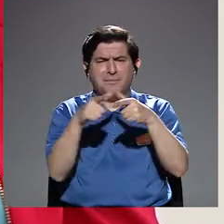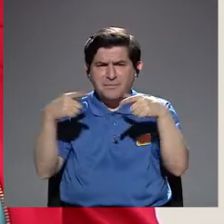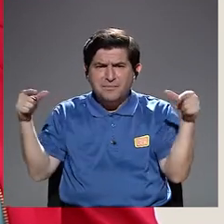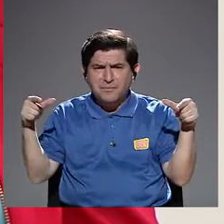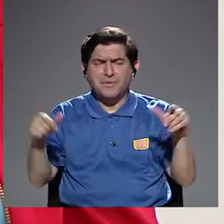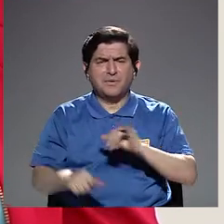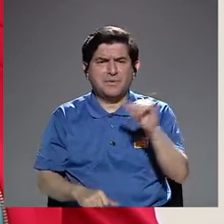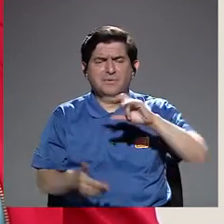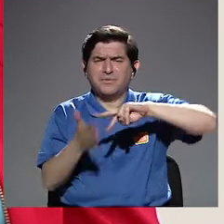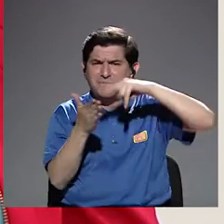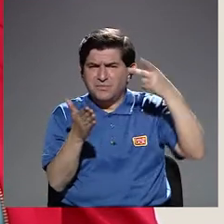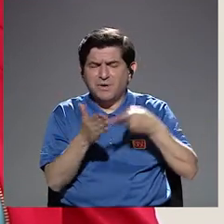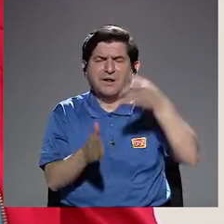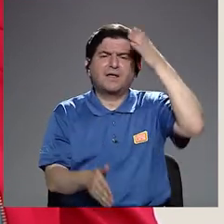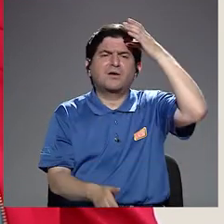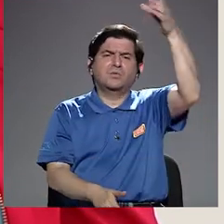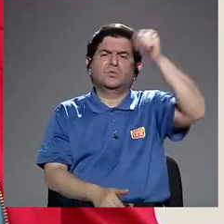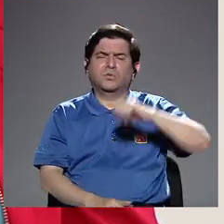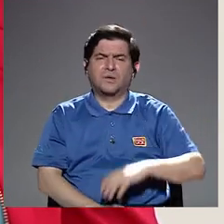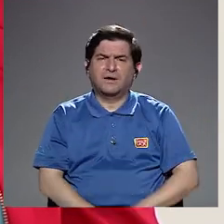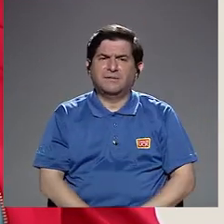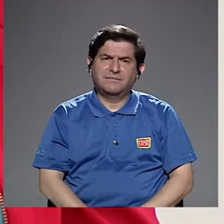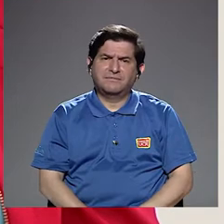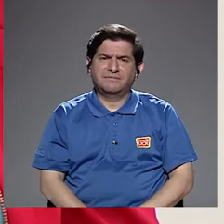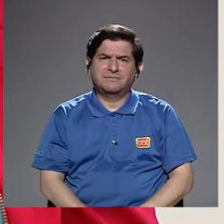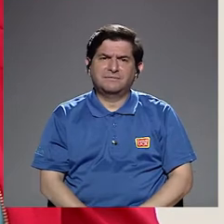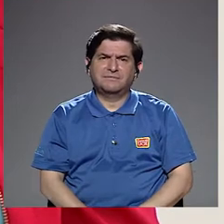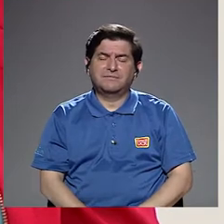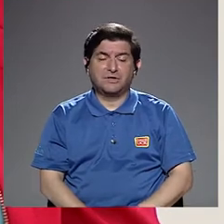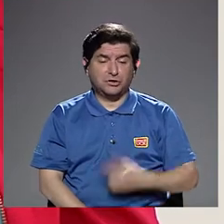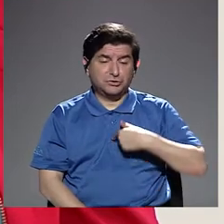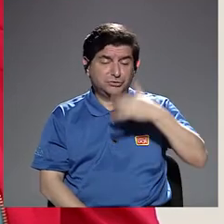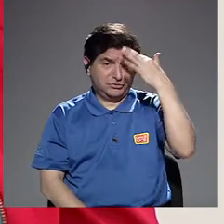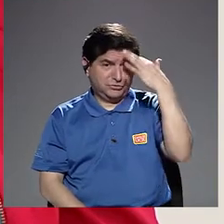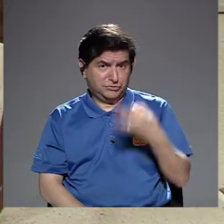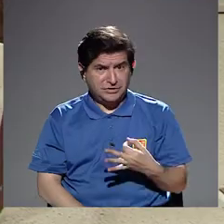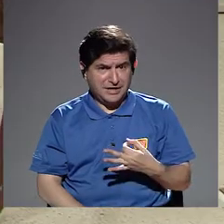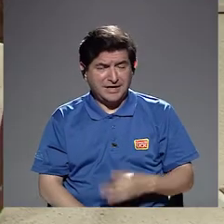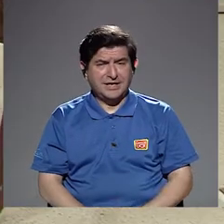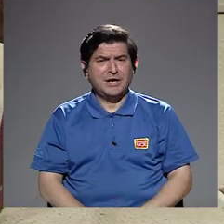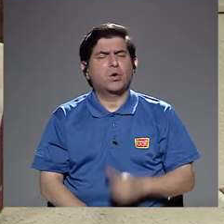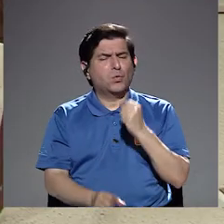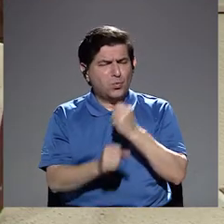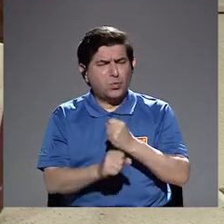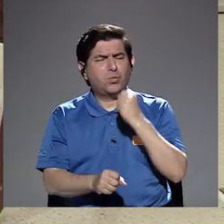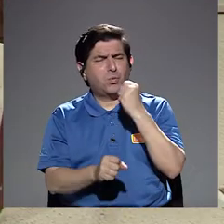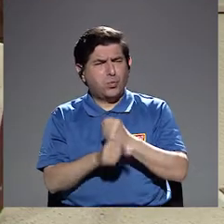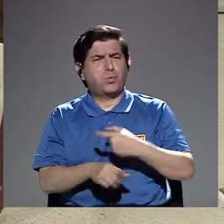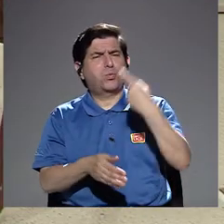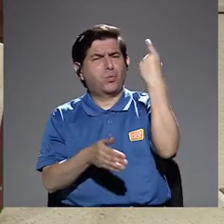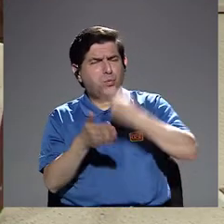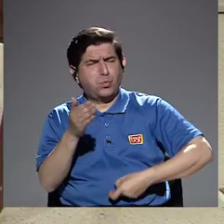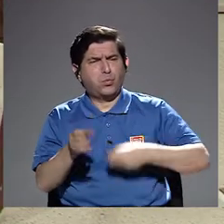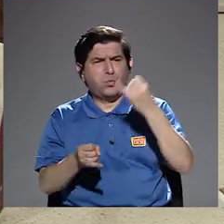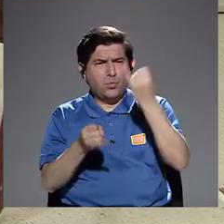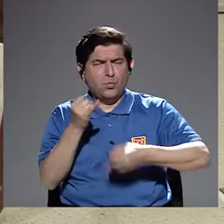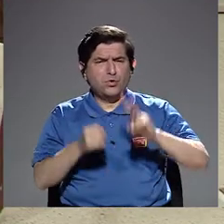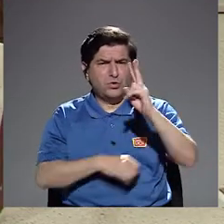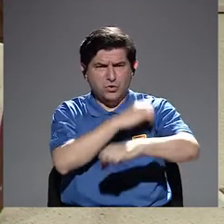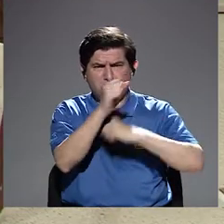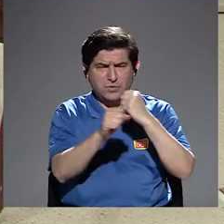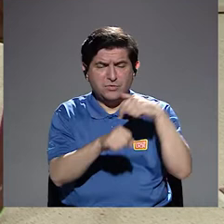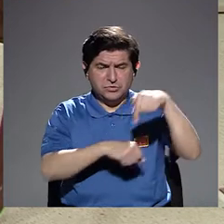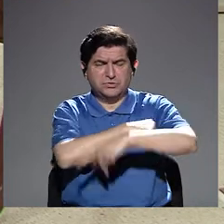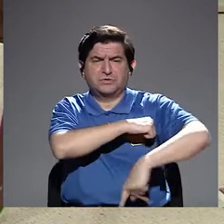lenguaje es también cambiar la cultura, ¿verdad? Yo creo que ha habido un gran trabajo en estos últimos dos años